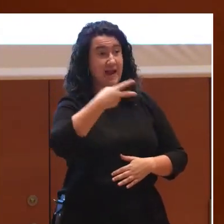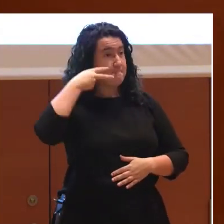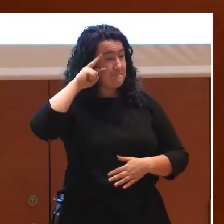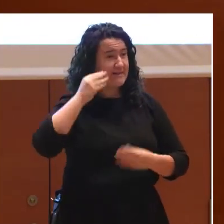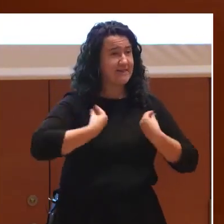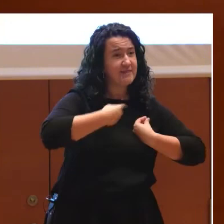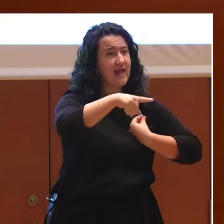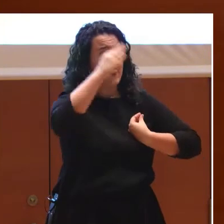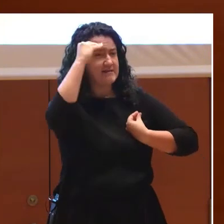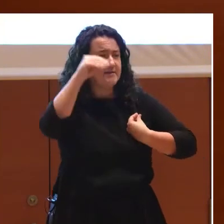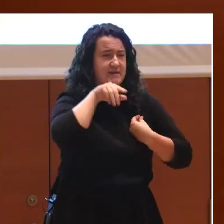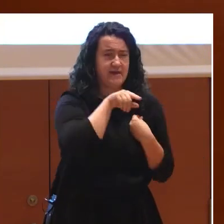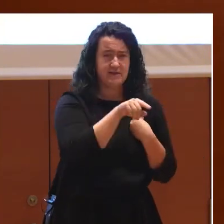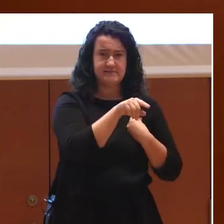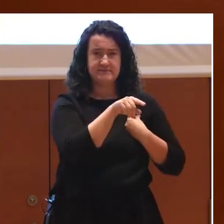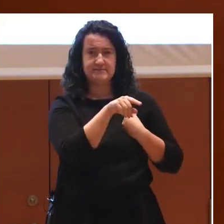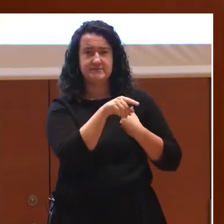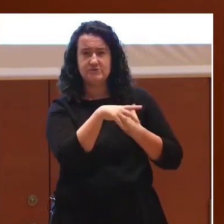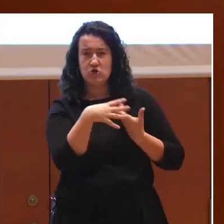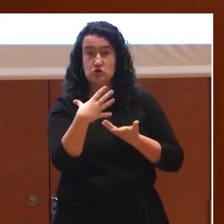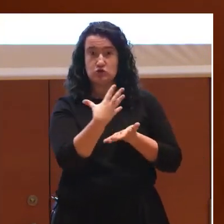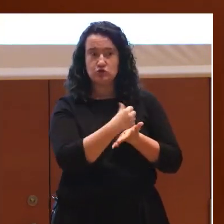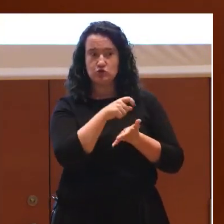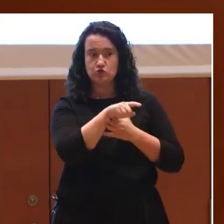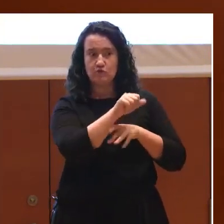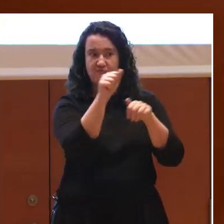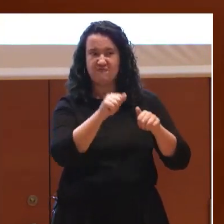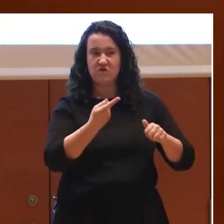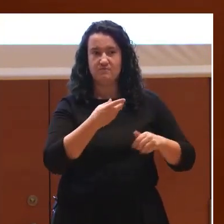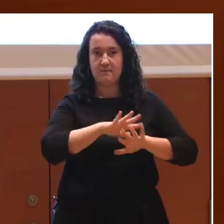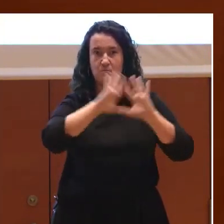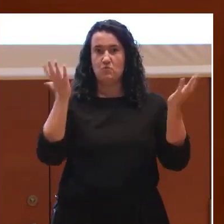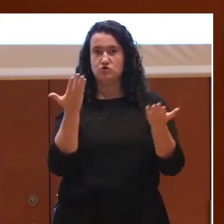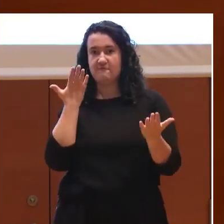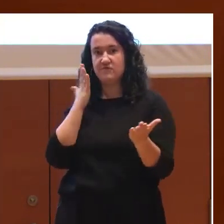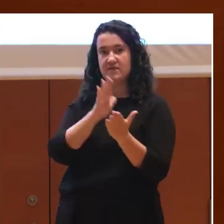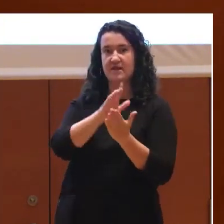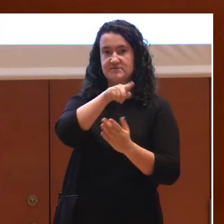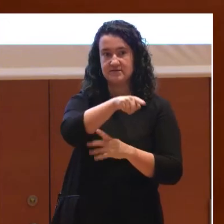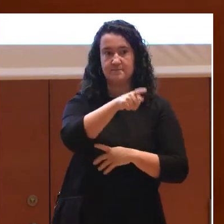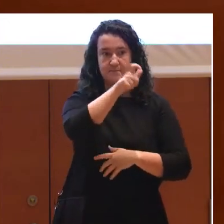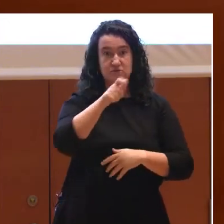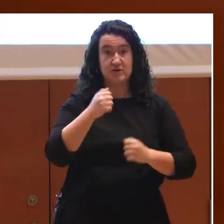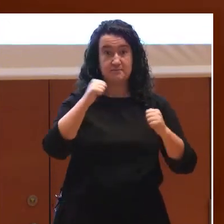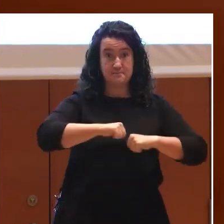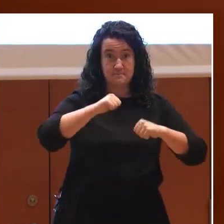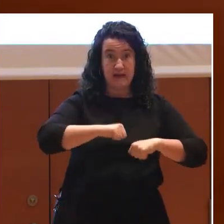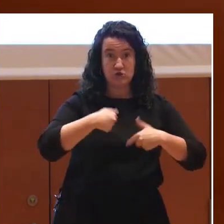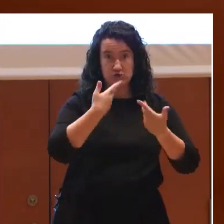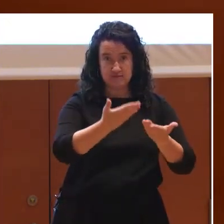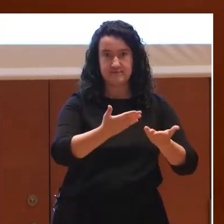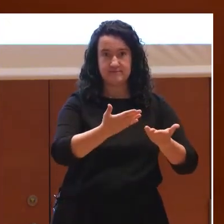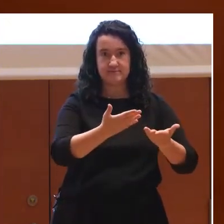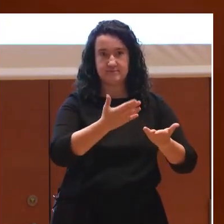saberes, bueno, pues toda esa manera de enfrentarse al mundo que las personas mayores per se pueden,